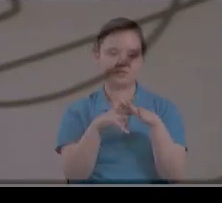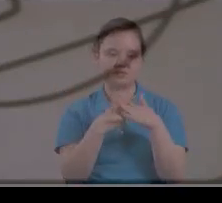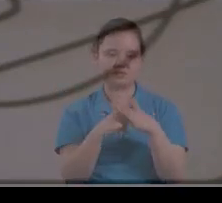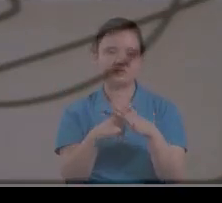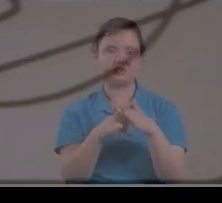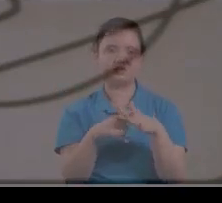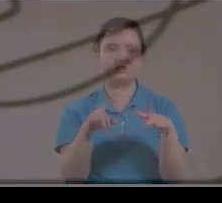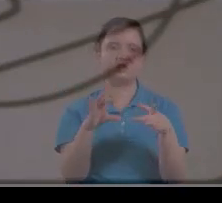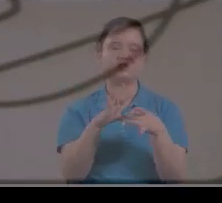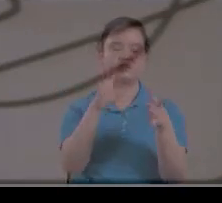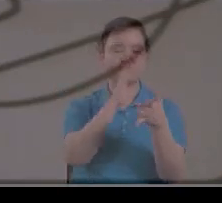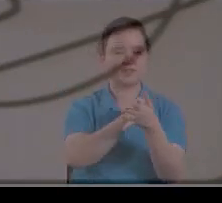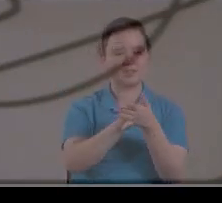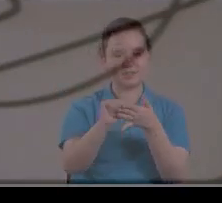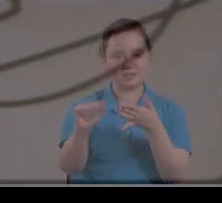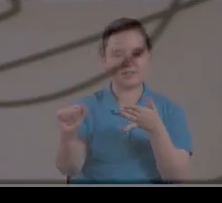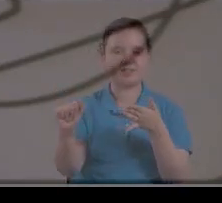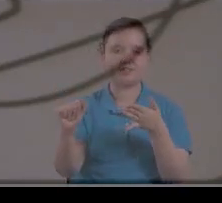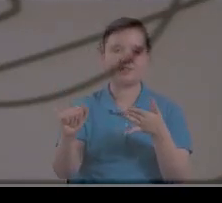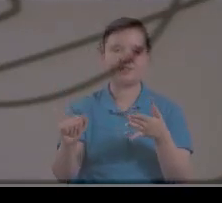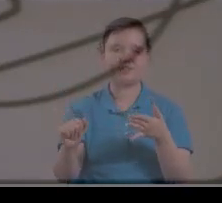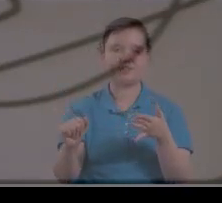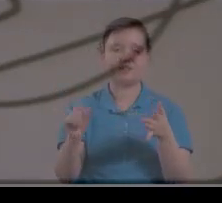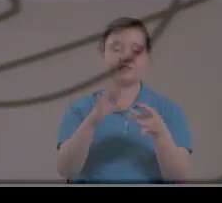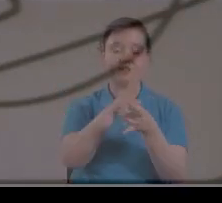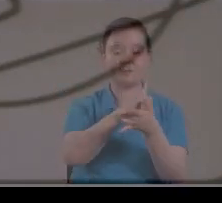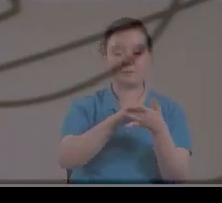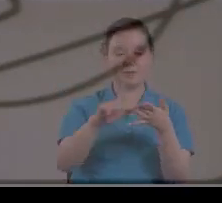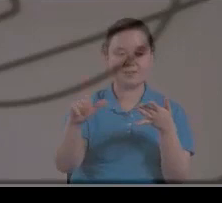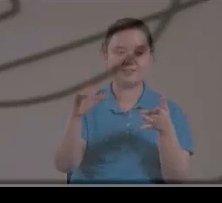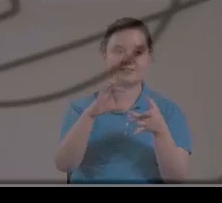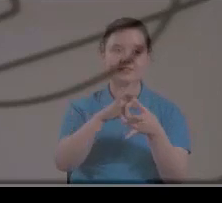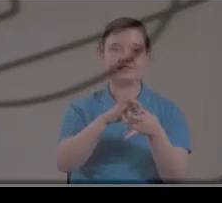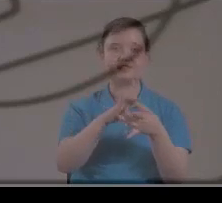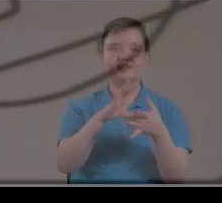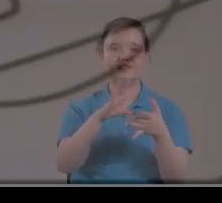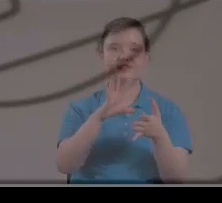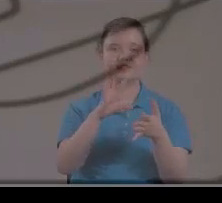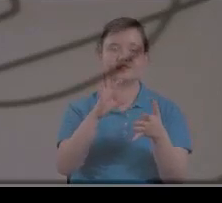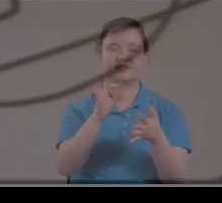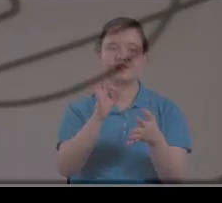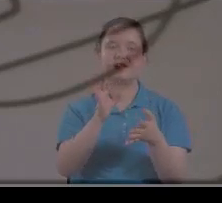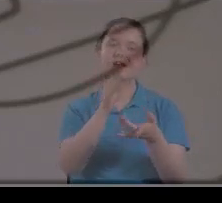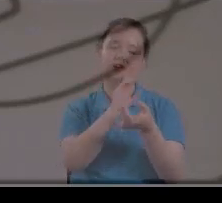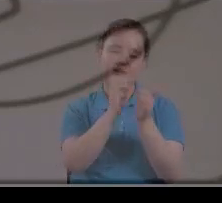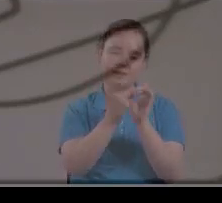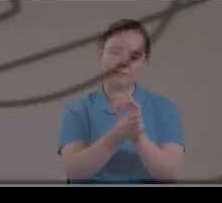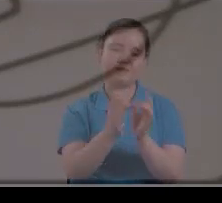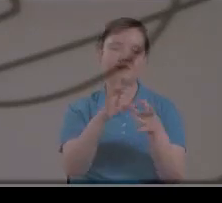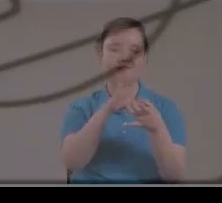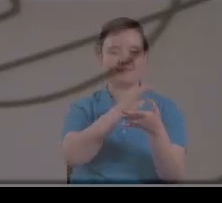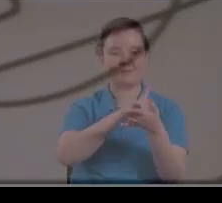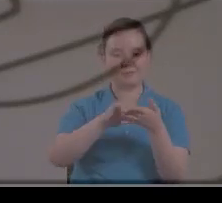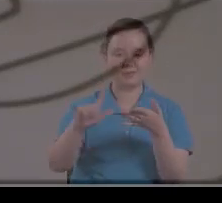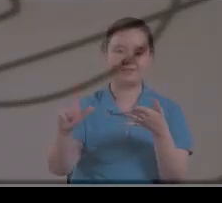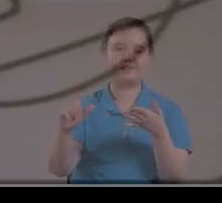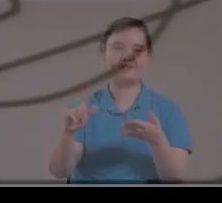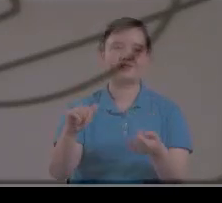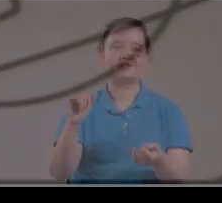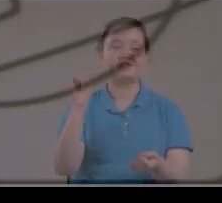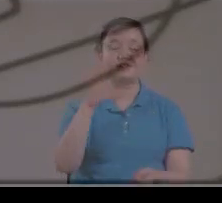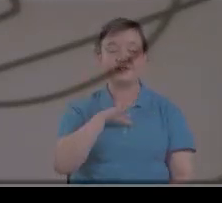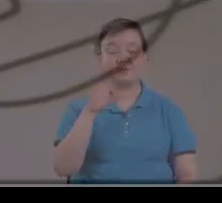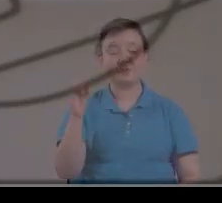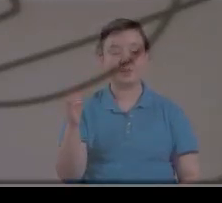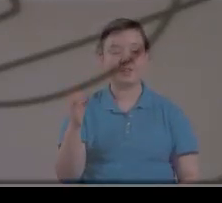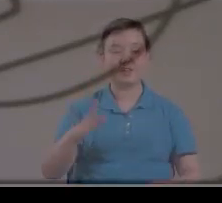De consagración De santidad De limpieza De planchar De Las arrugas De quitar Las manchas Se tuvo que